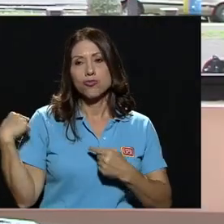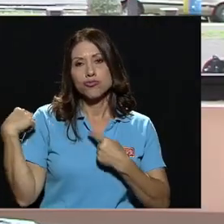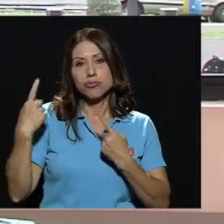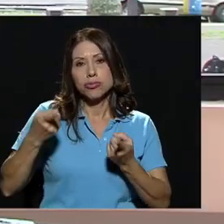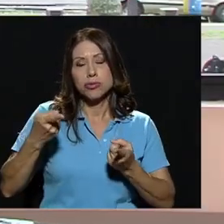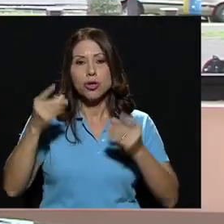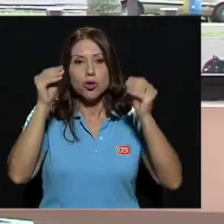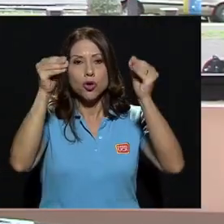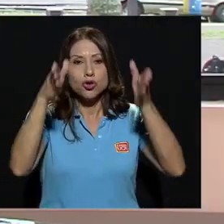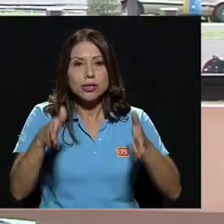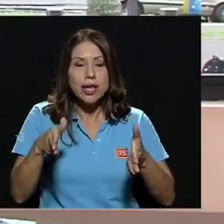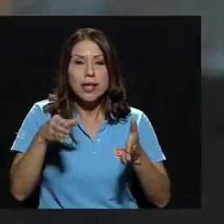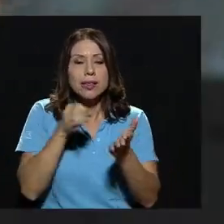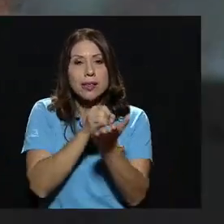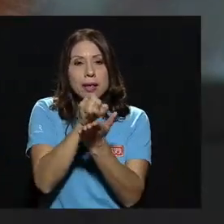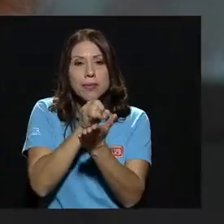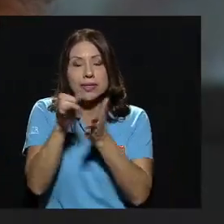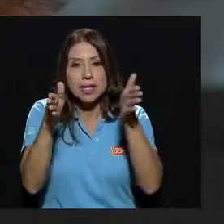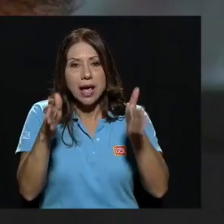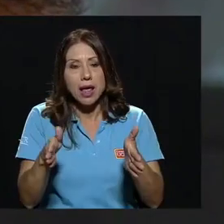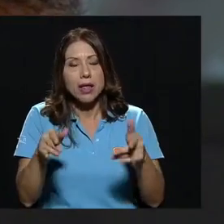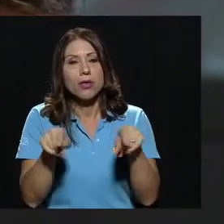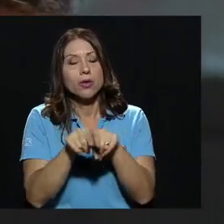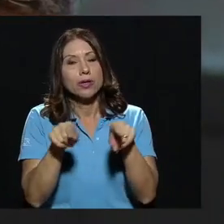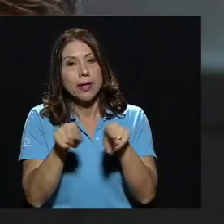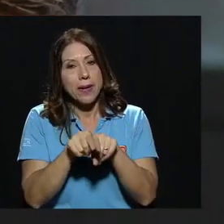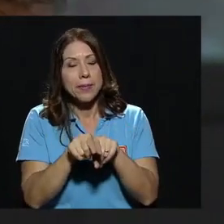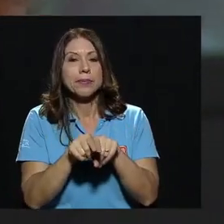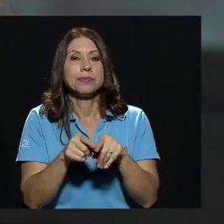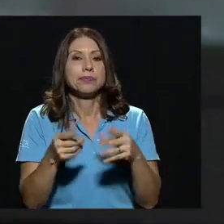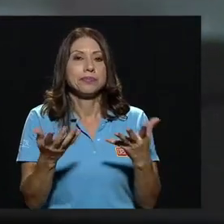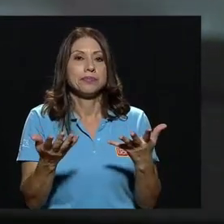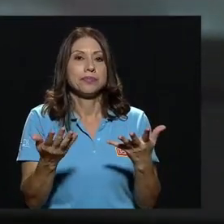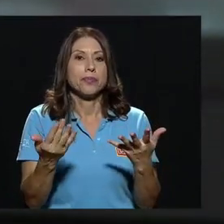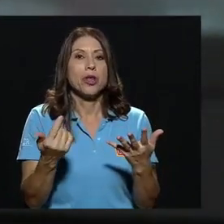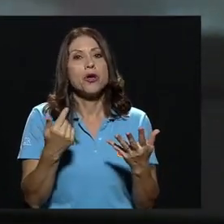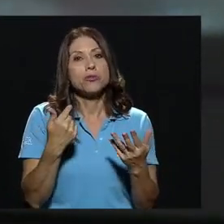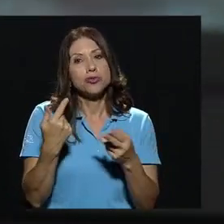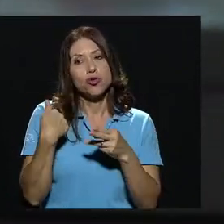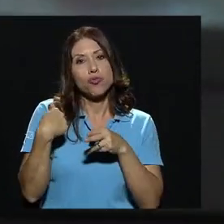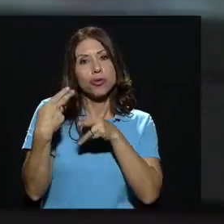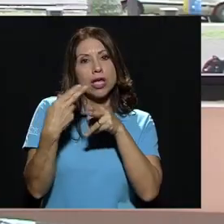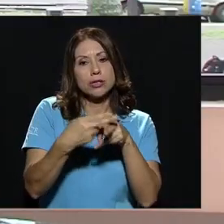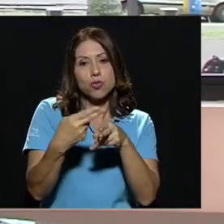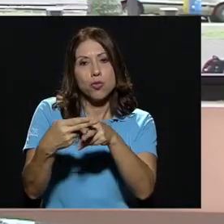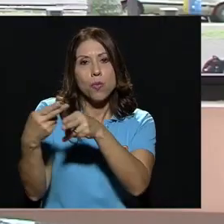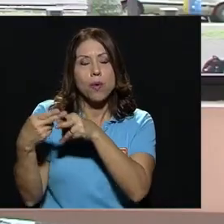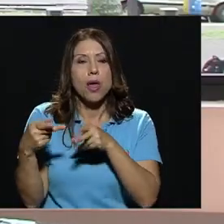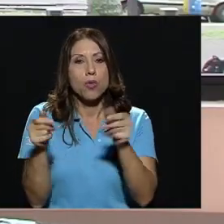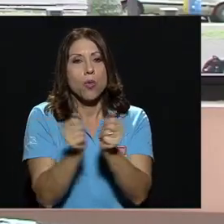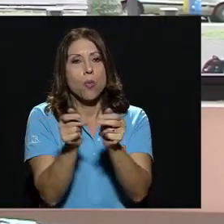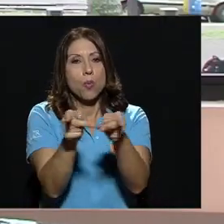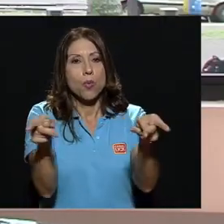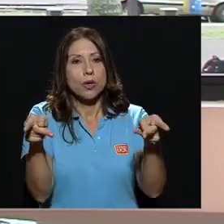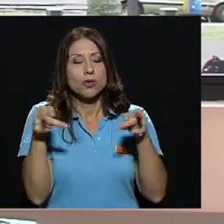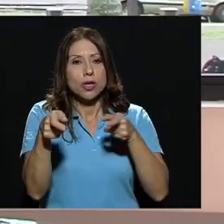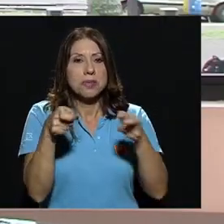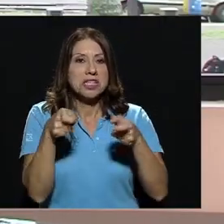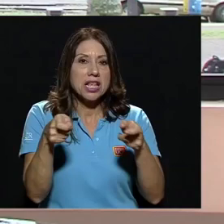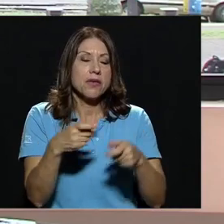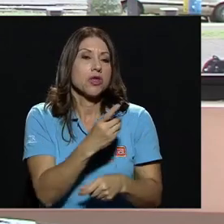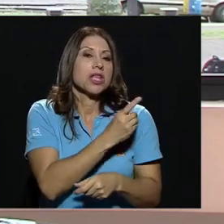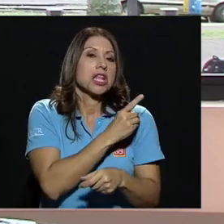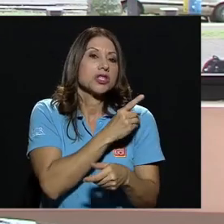docente e investigador, así como he ocupado puestos administrativos en dirección de